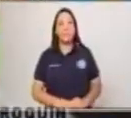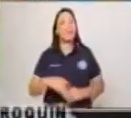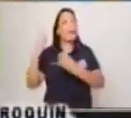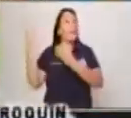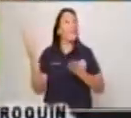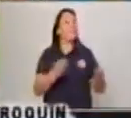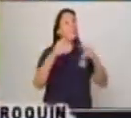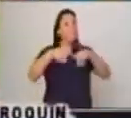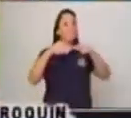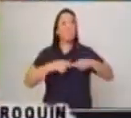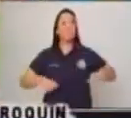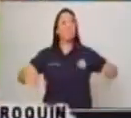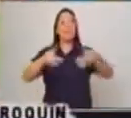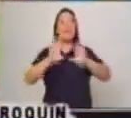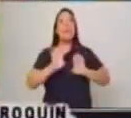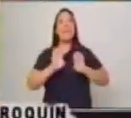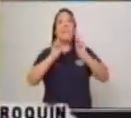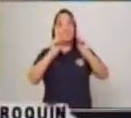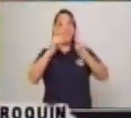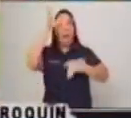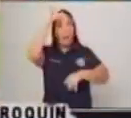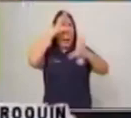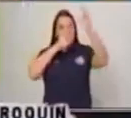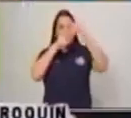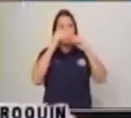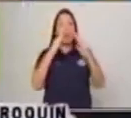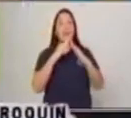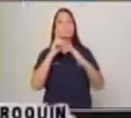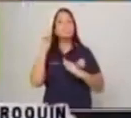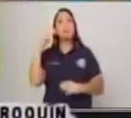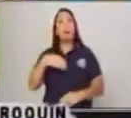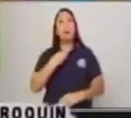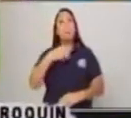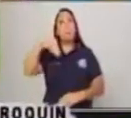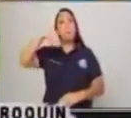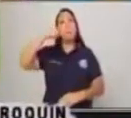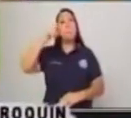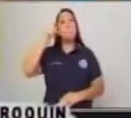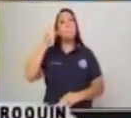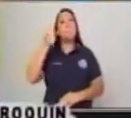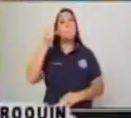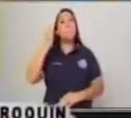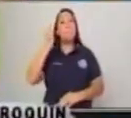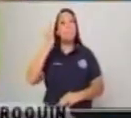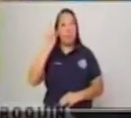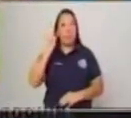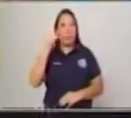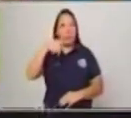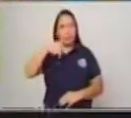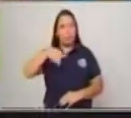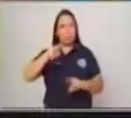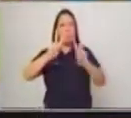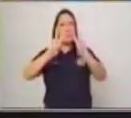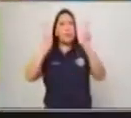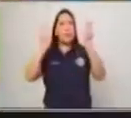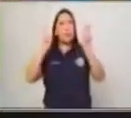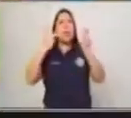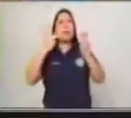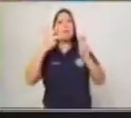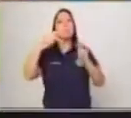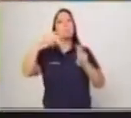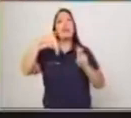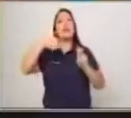Bienvenidos a este espacio educativo Aprendo en Casa. Soy Mayra Herrera y en esta oportunidad desarrollaré el tema de narración